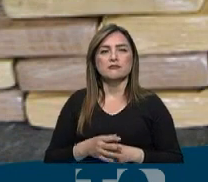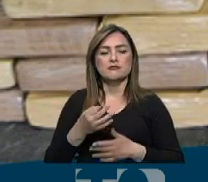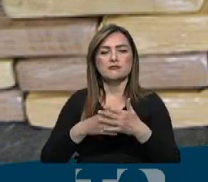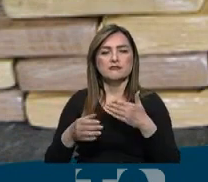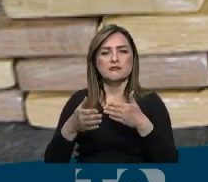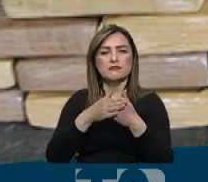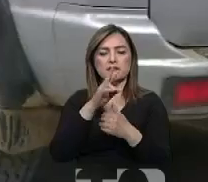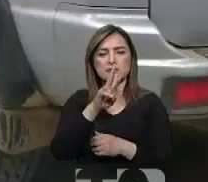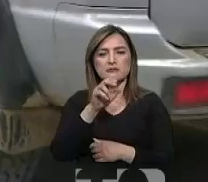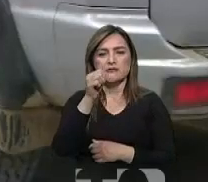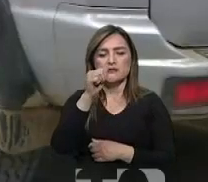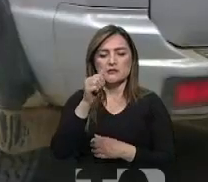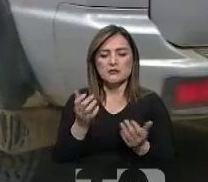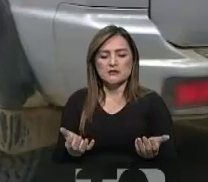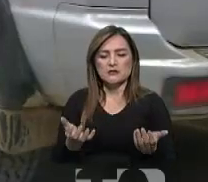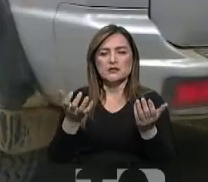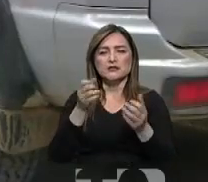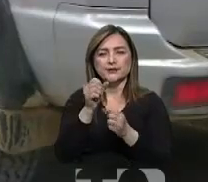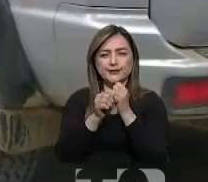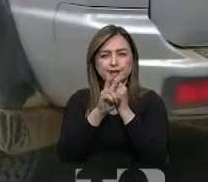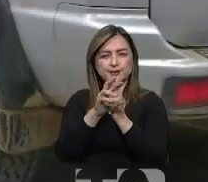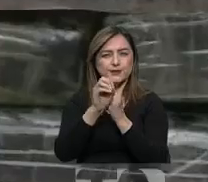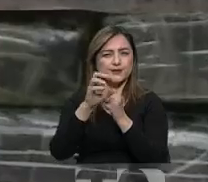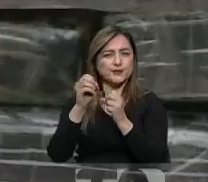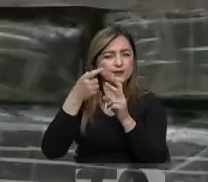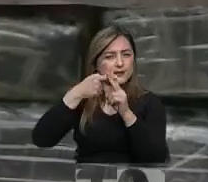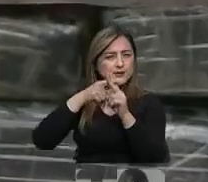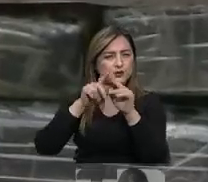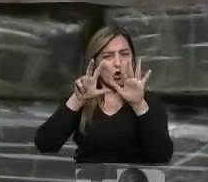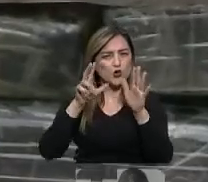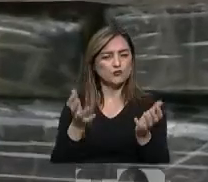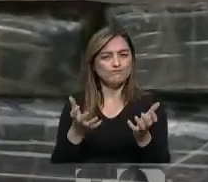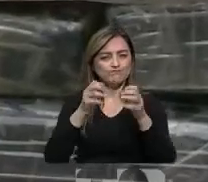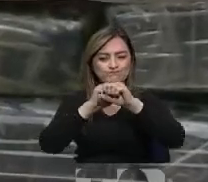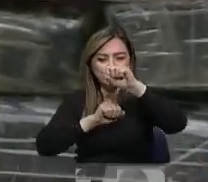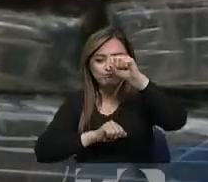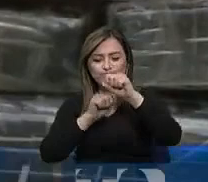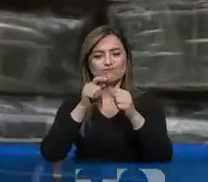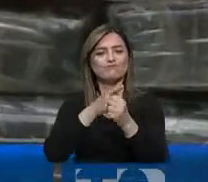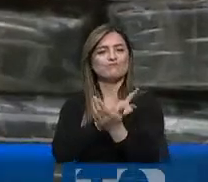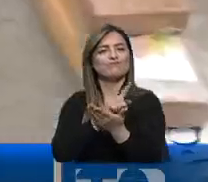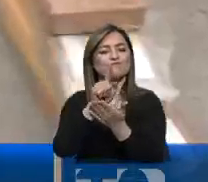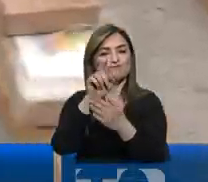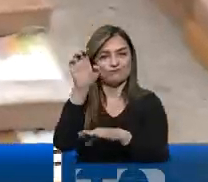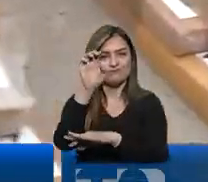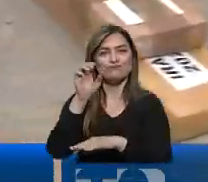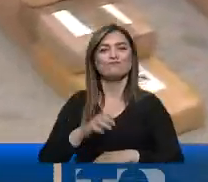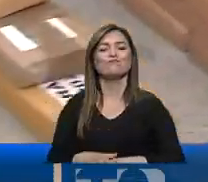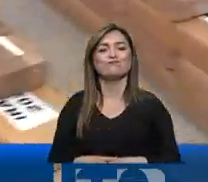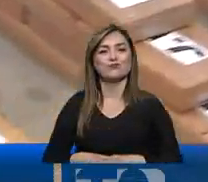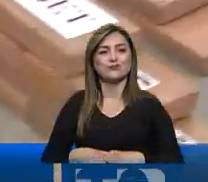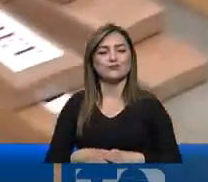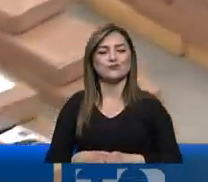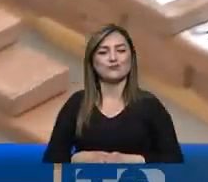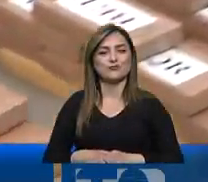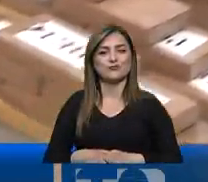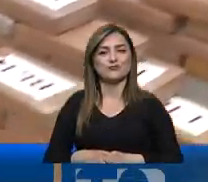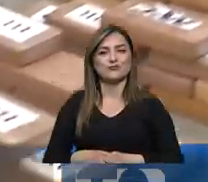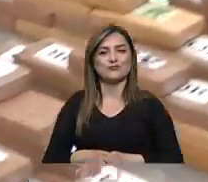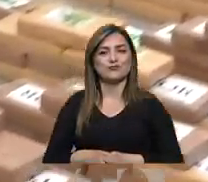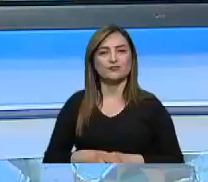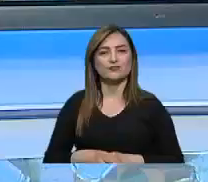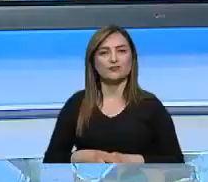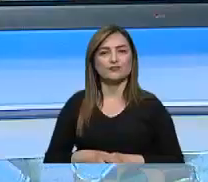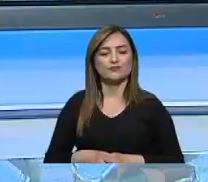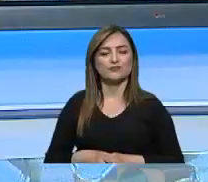210 toneladas. Este año 2020 inicia con las ocho toneladas en las primeras semanas de enero. Alex Vargas, 24 horas.